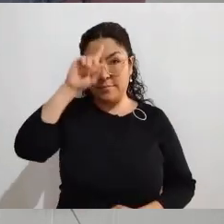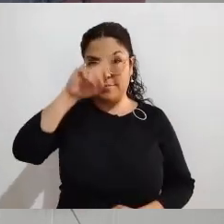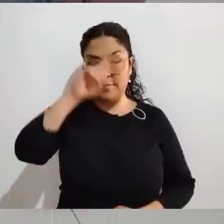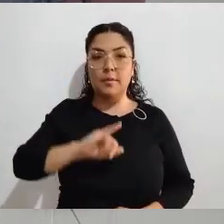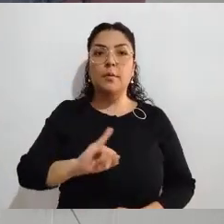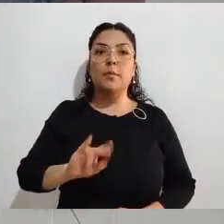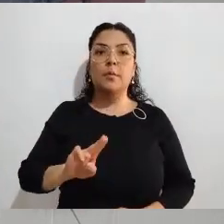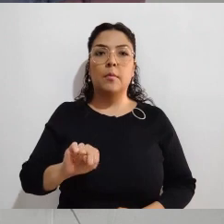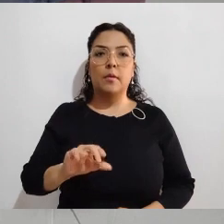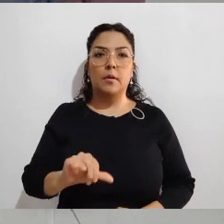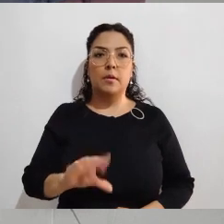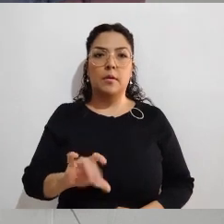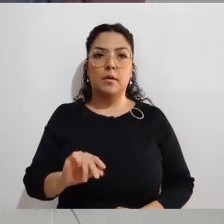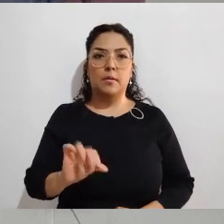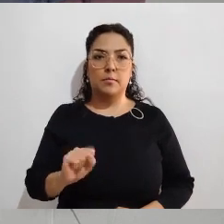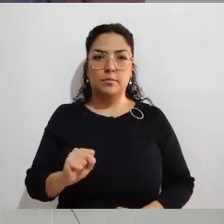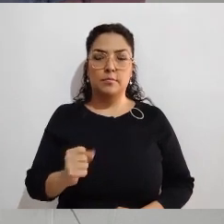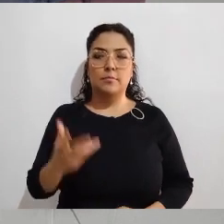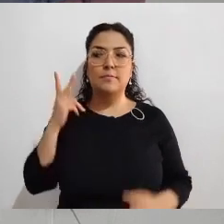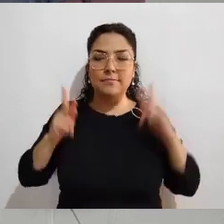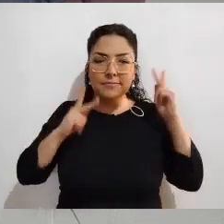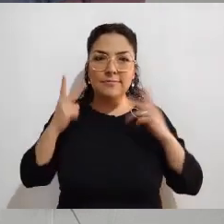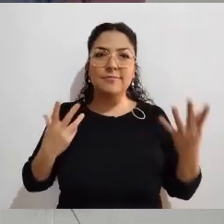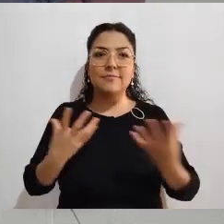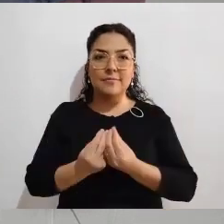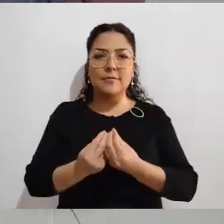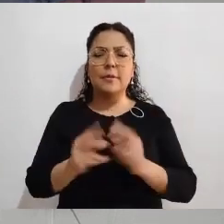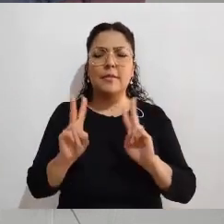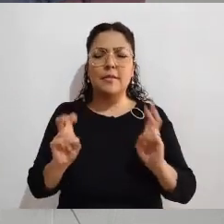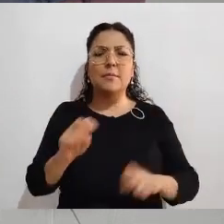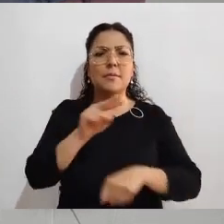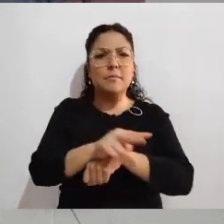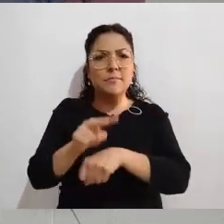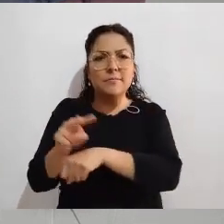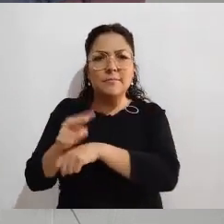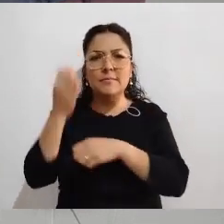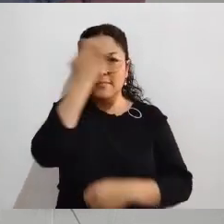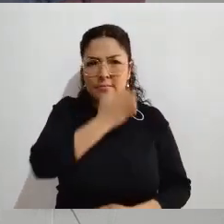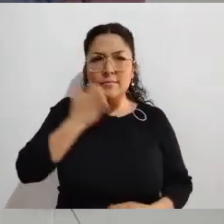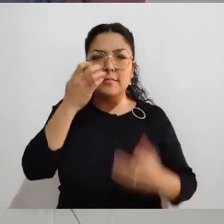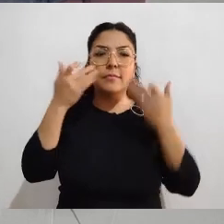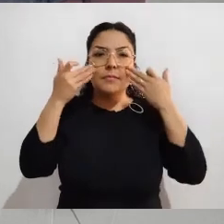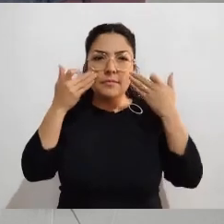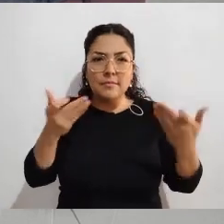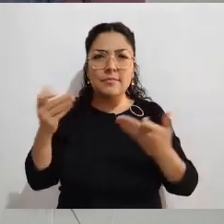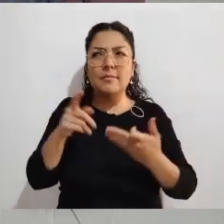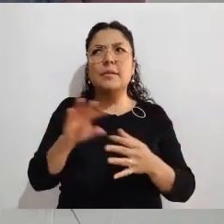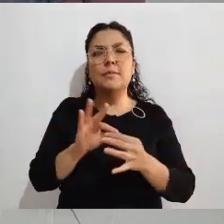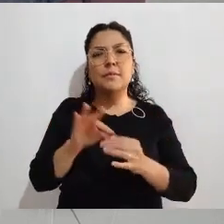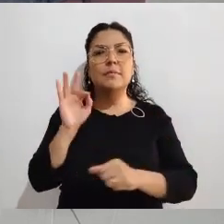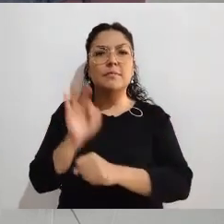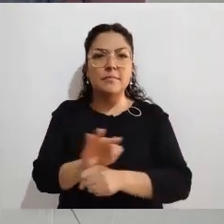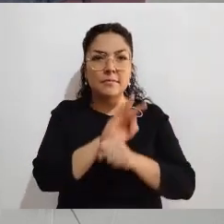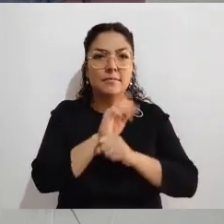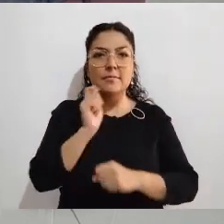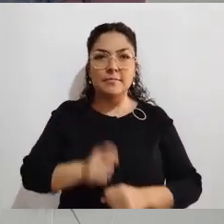consejero electoral, está aquí con nosotros y nos está platicando de la observación electoral, de las dinámicas, de la función que se tiene, el beneficio que